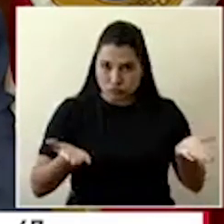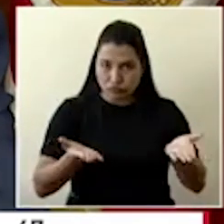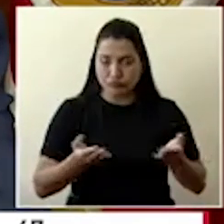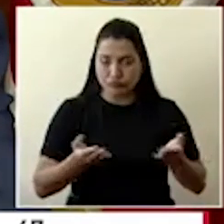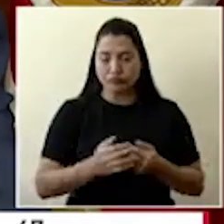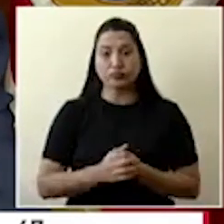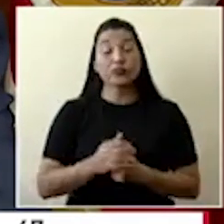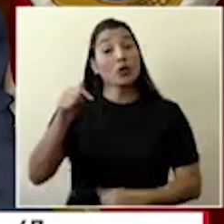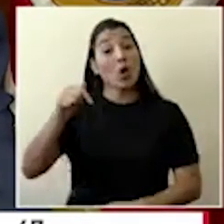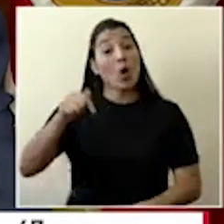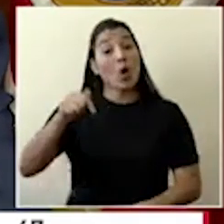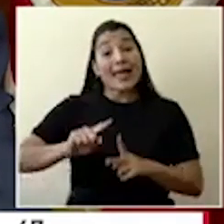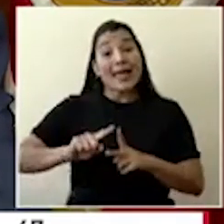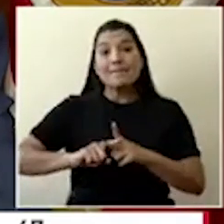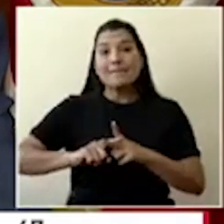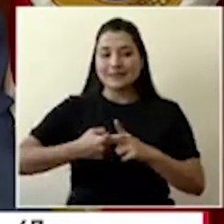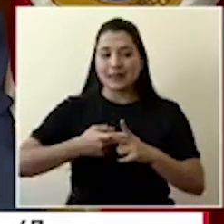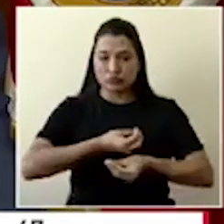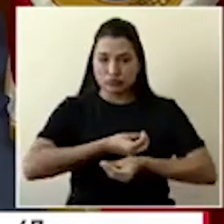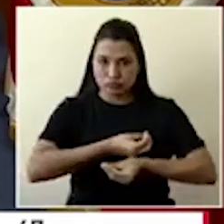comenzamos ya la distribución.